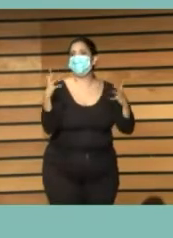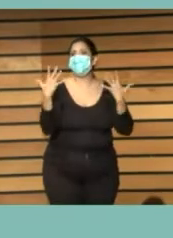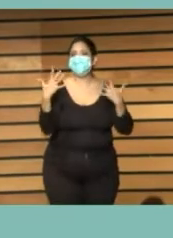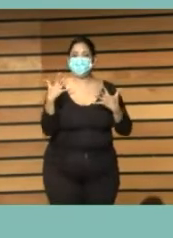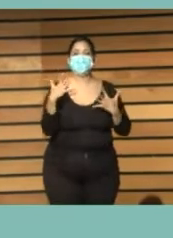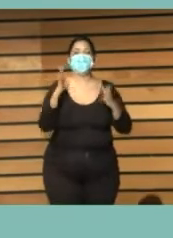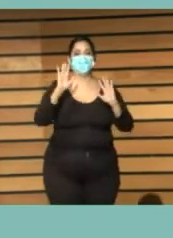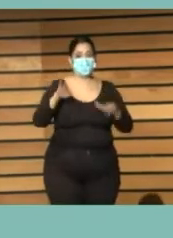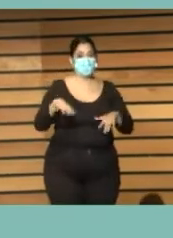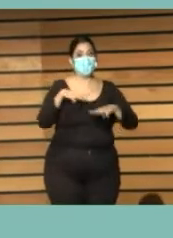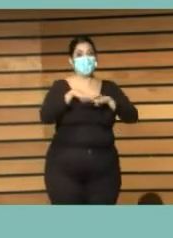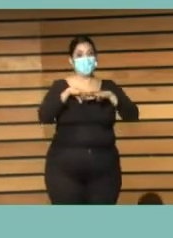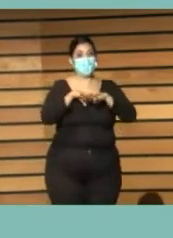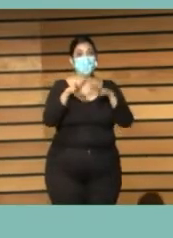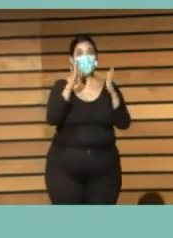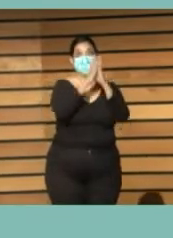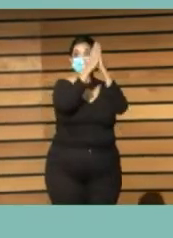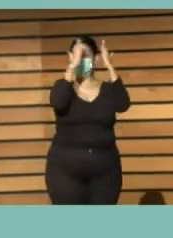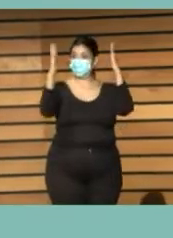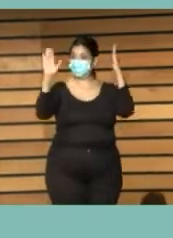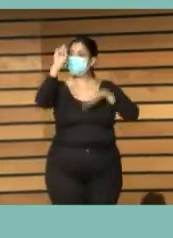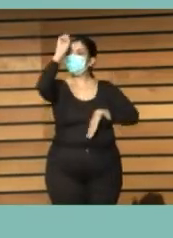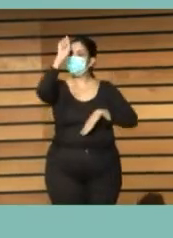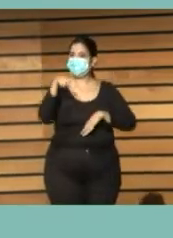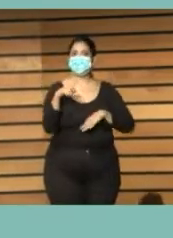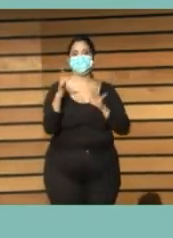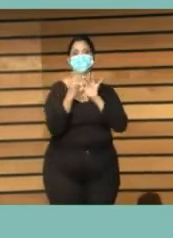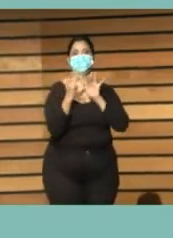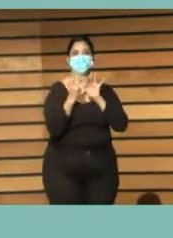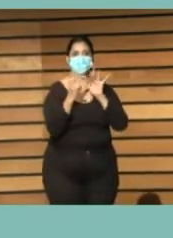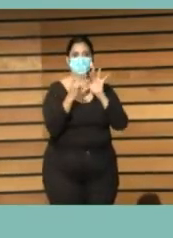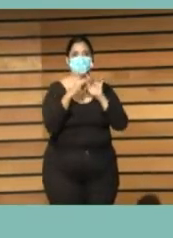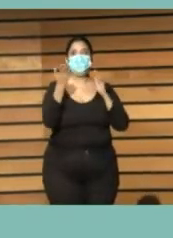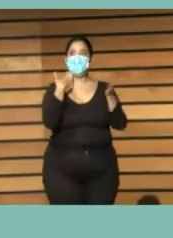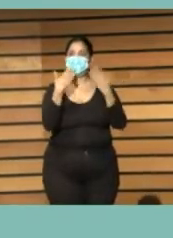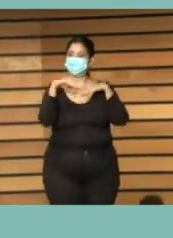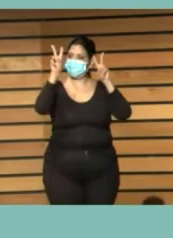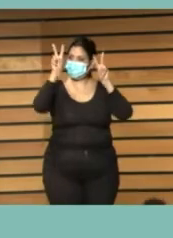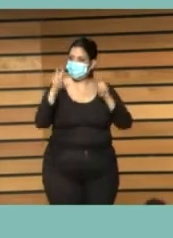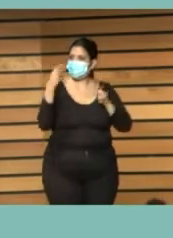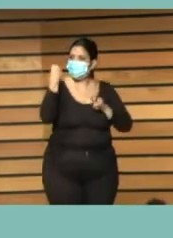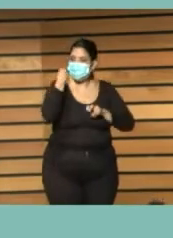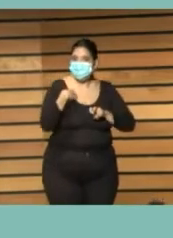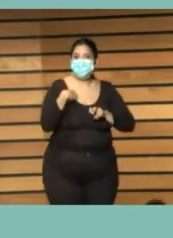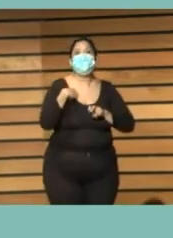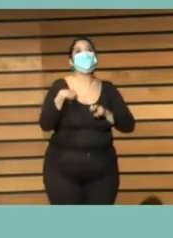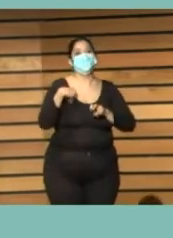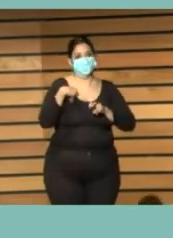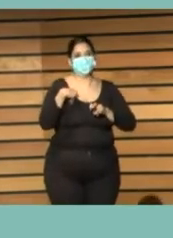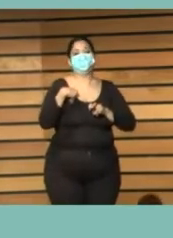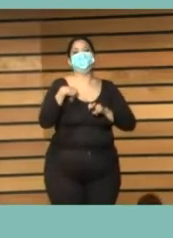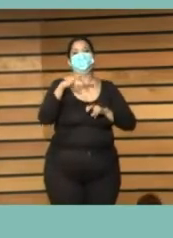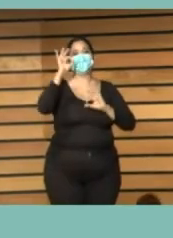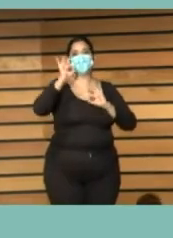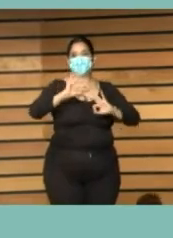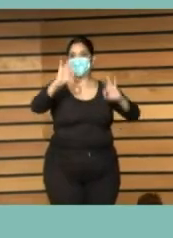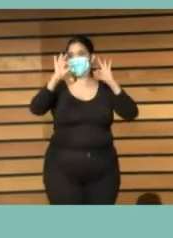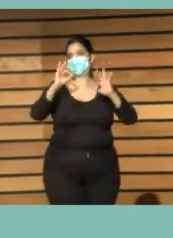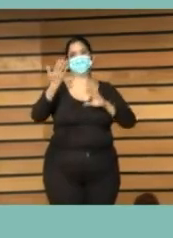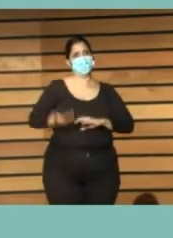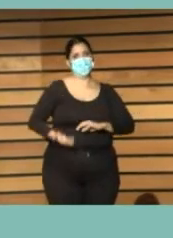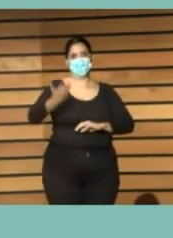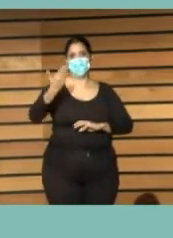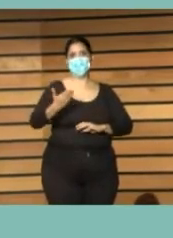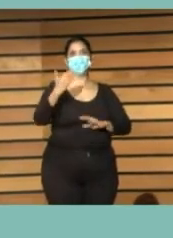contactó con las redes de bibliotecas, se elaboró un tesoro de materias y reiteró la necesidad de la implicación de